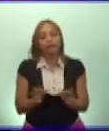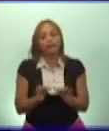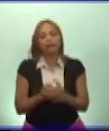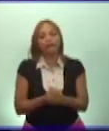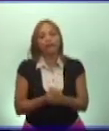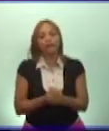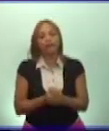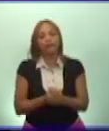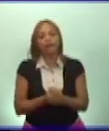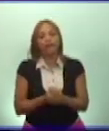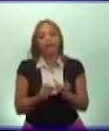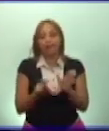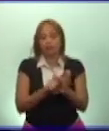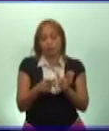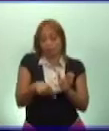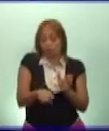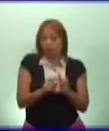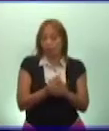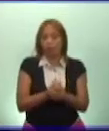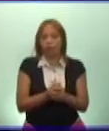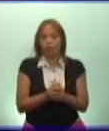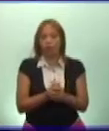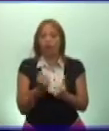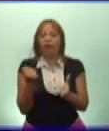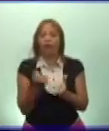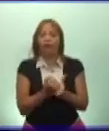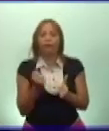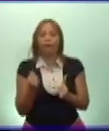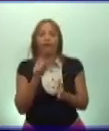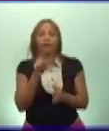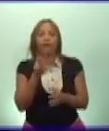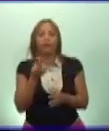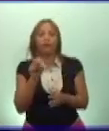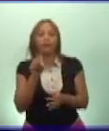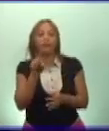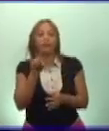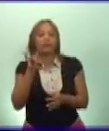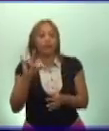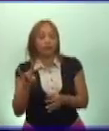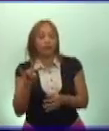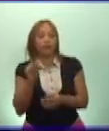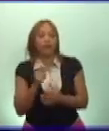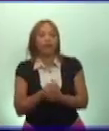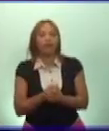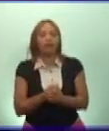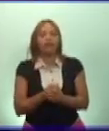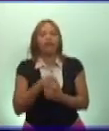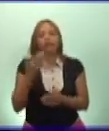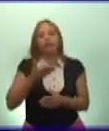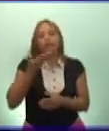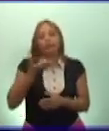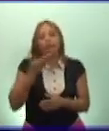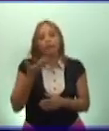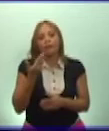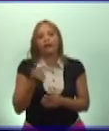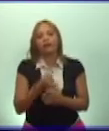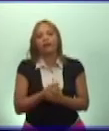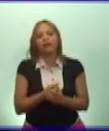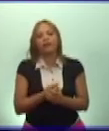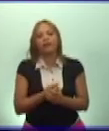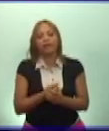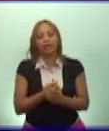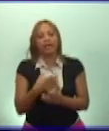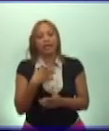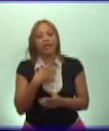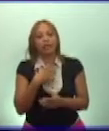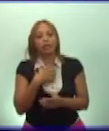constitución vigente desde 2019 fue proclamada y también contó